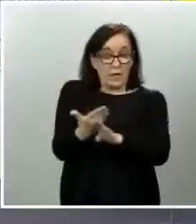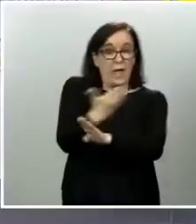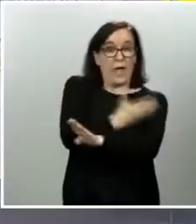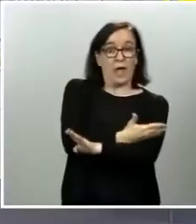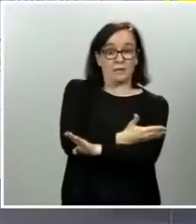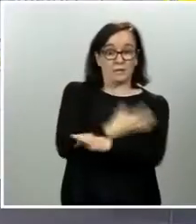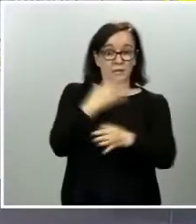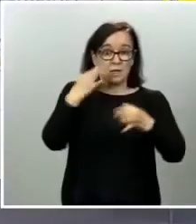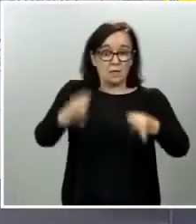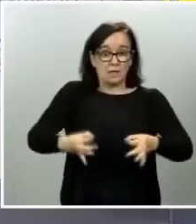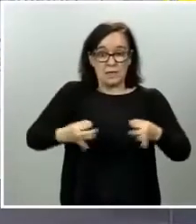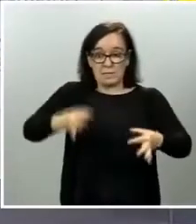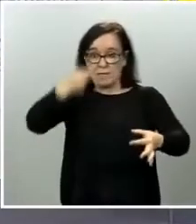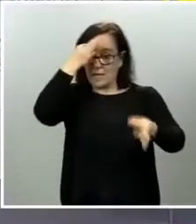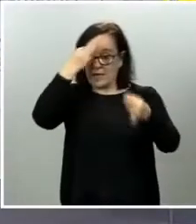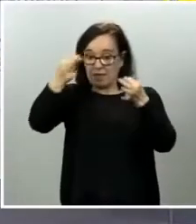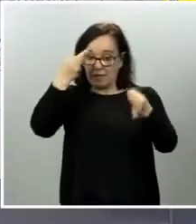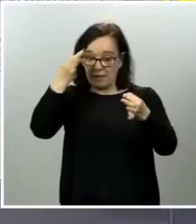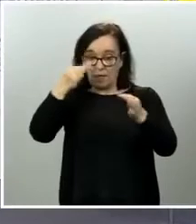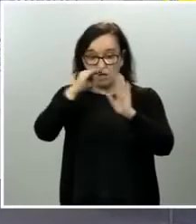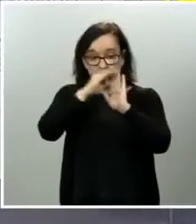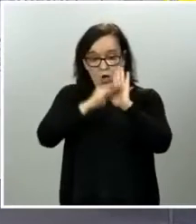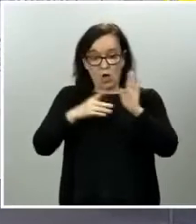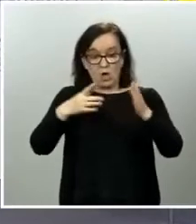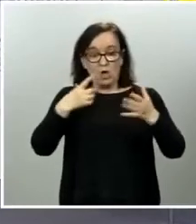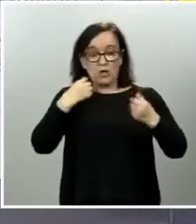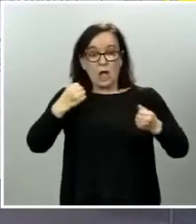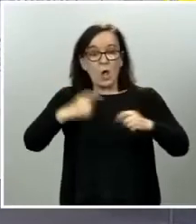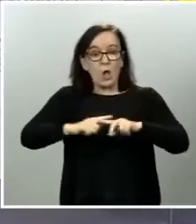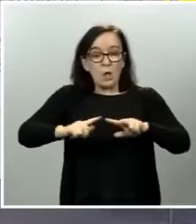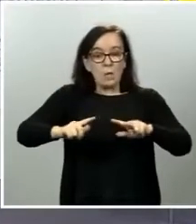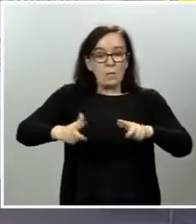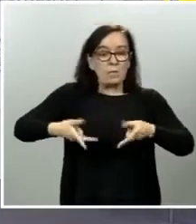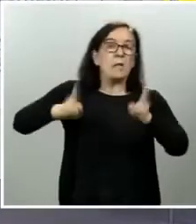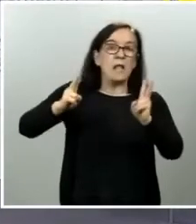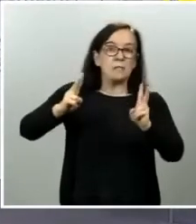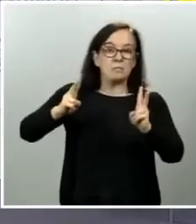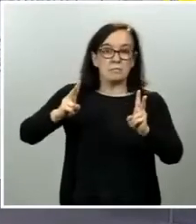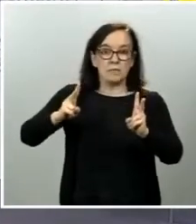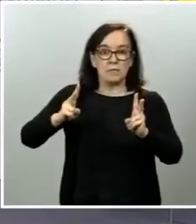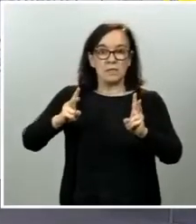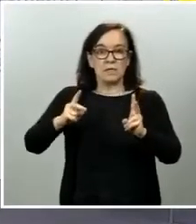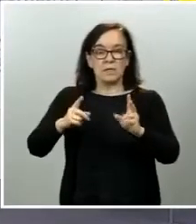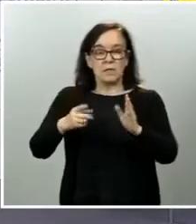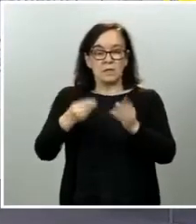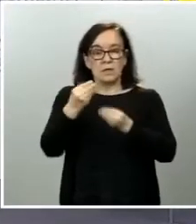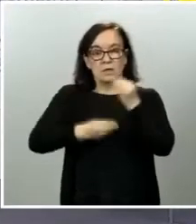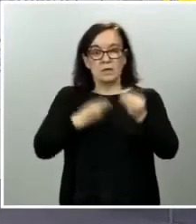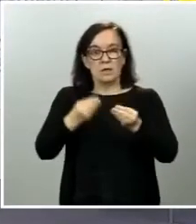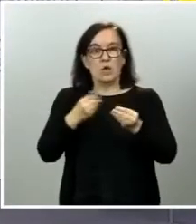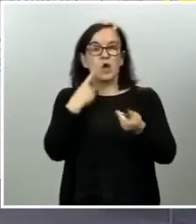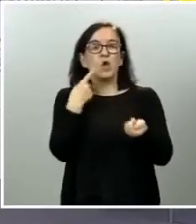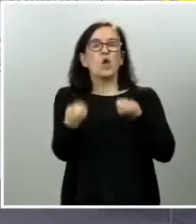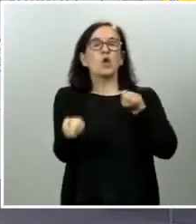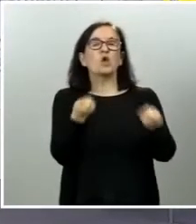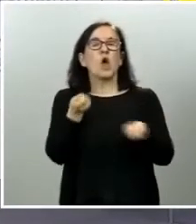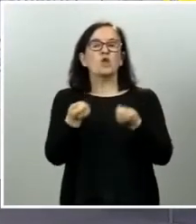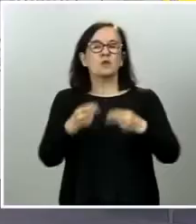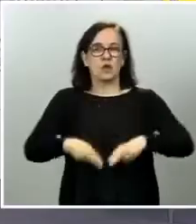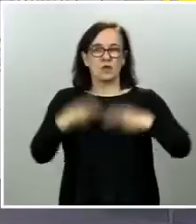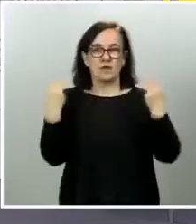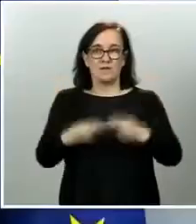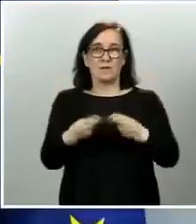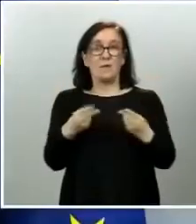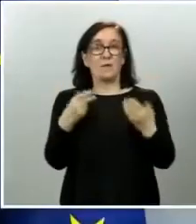que los criterios de salud pública permitan, evidentemente, quitar los controles en fronteras. Cuando esto